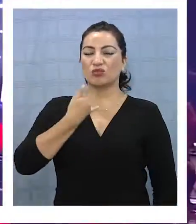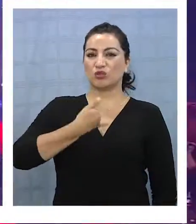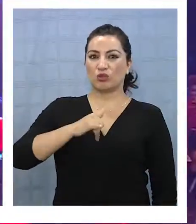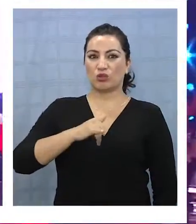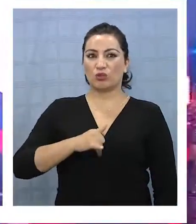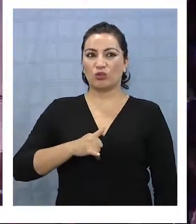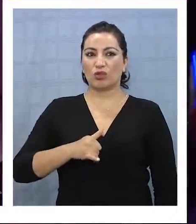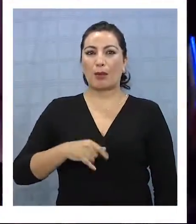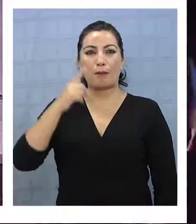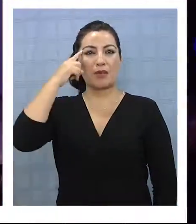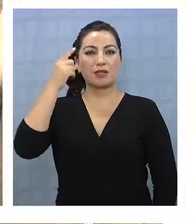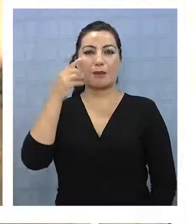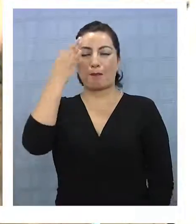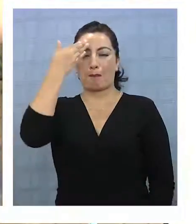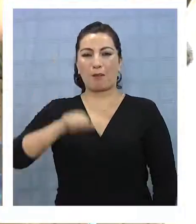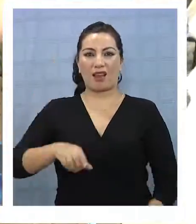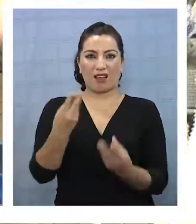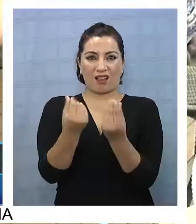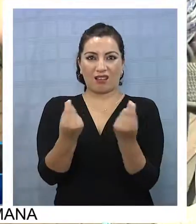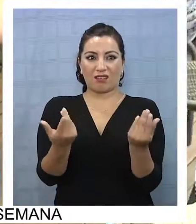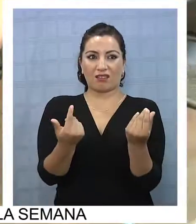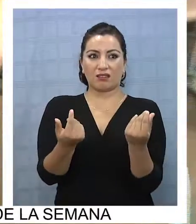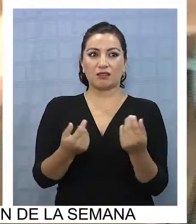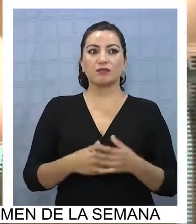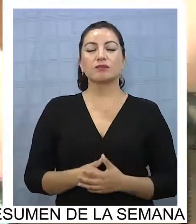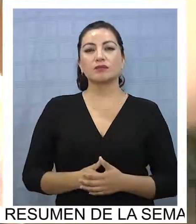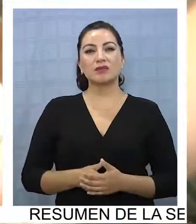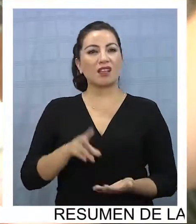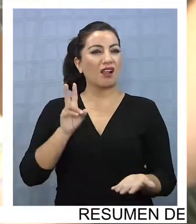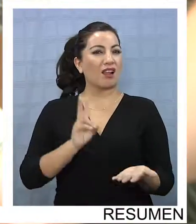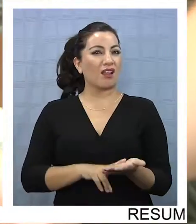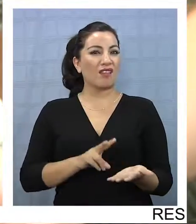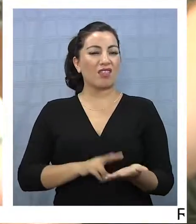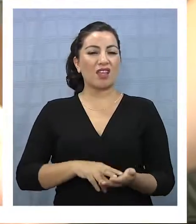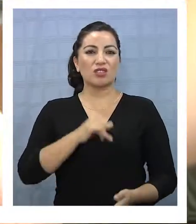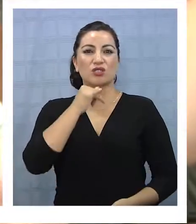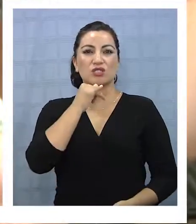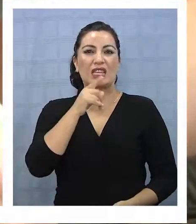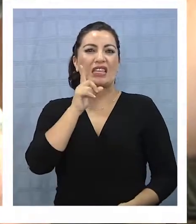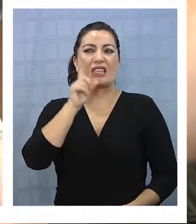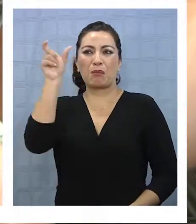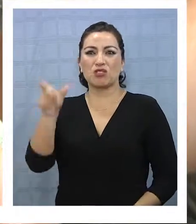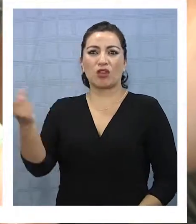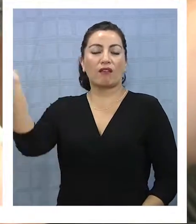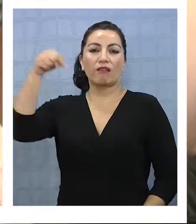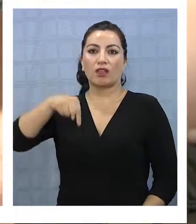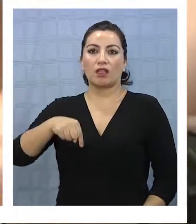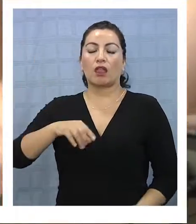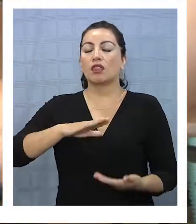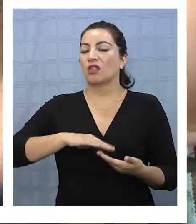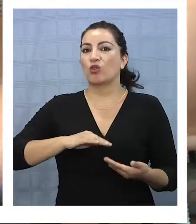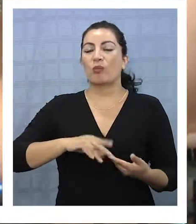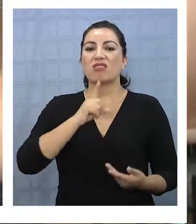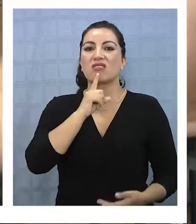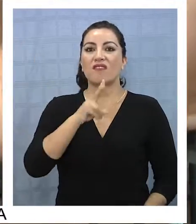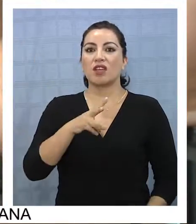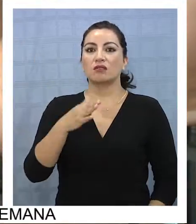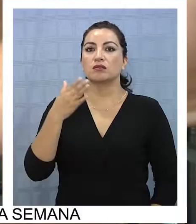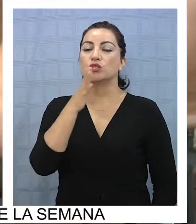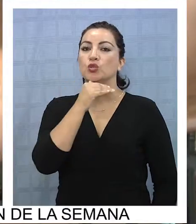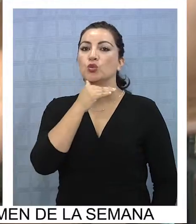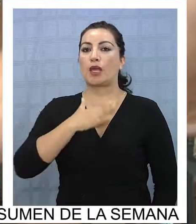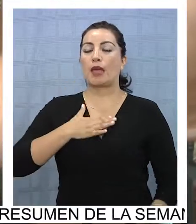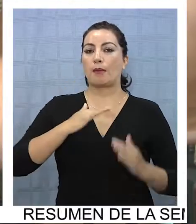perciben como de mala calidad. La verdad no sé quiénes vienen, disculpenme, en serio, yo no tengo televisión así que estoy